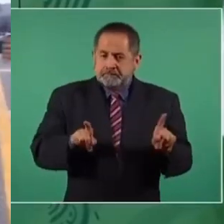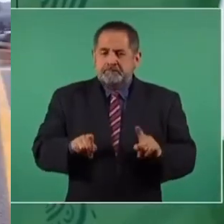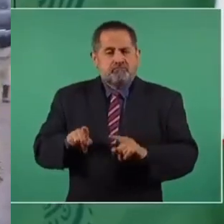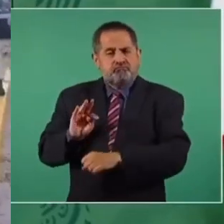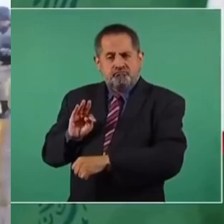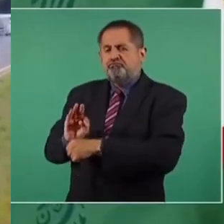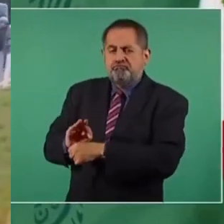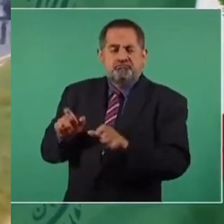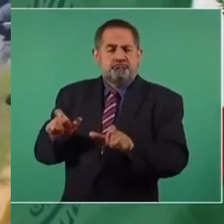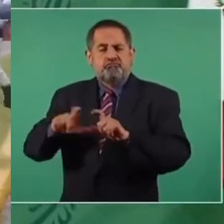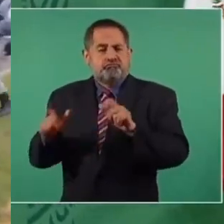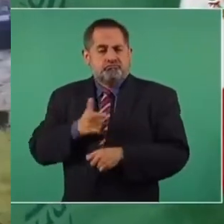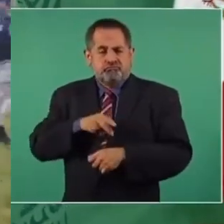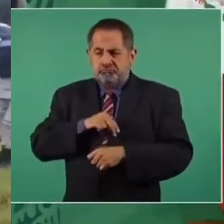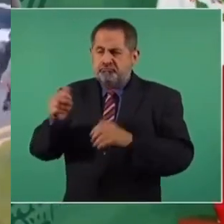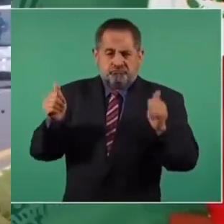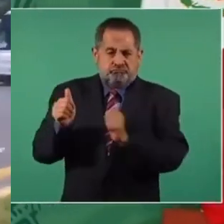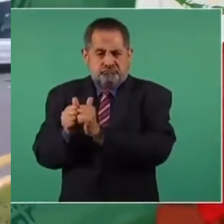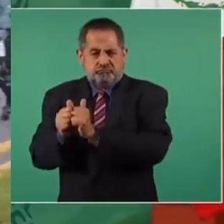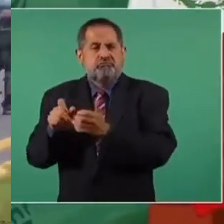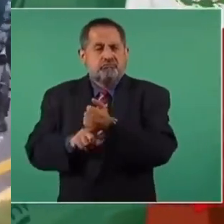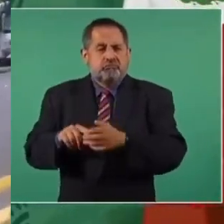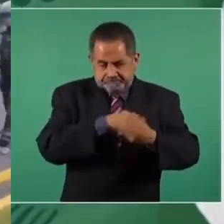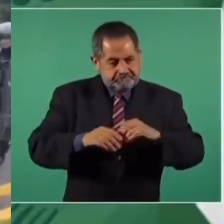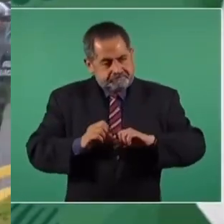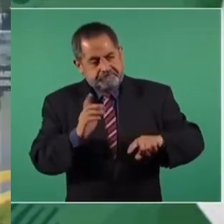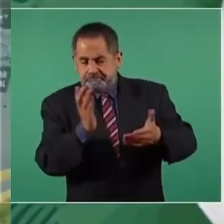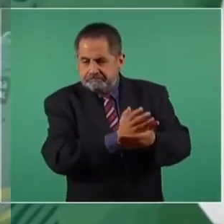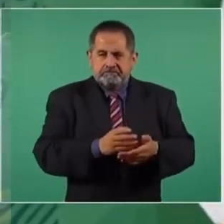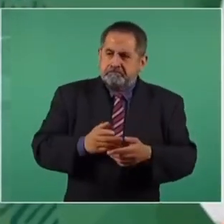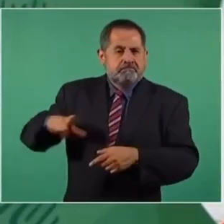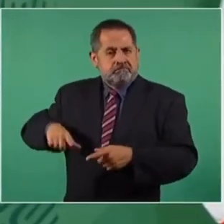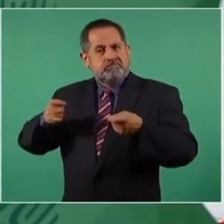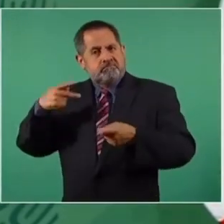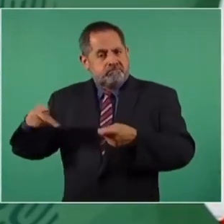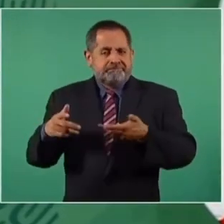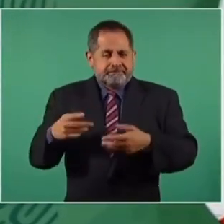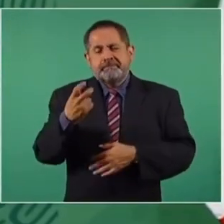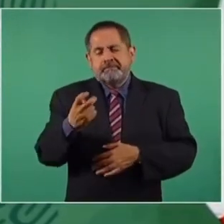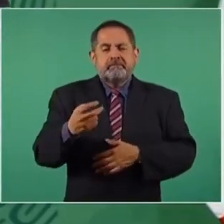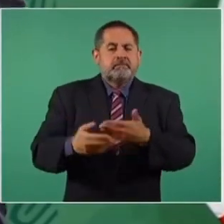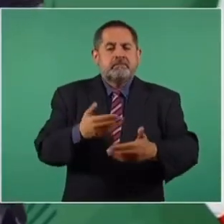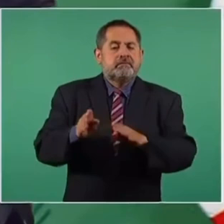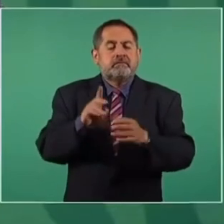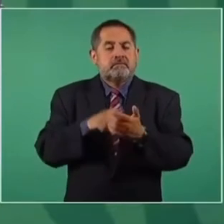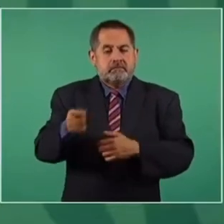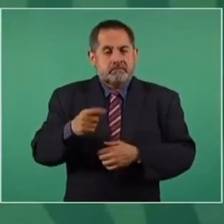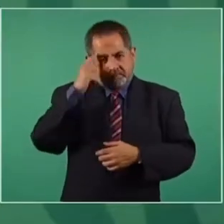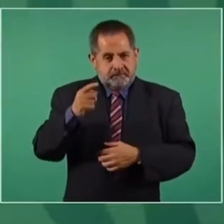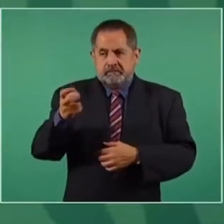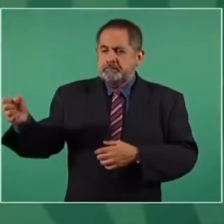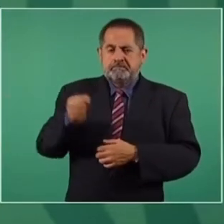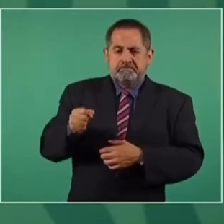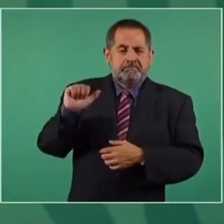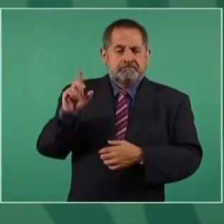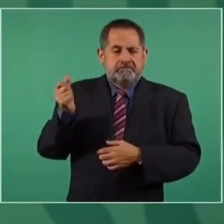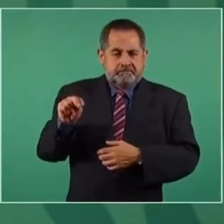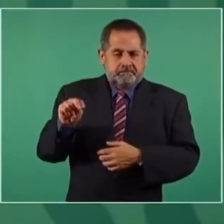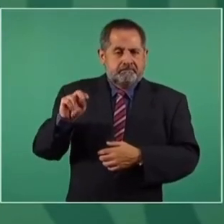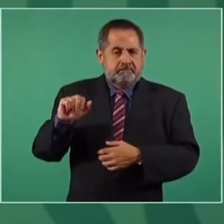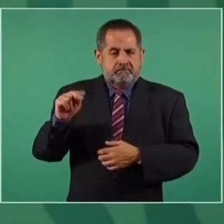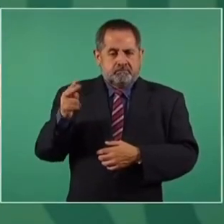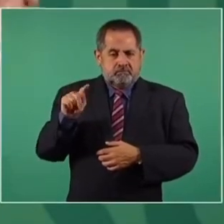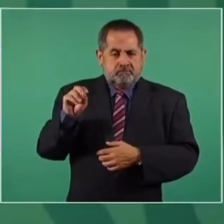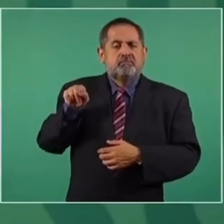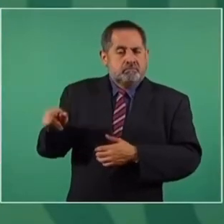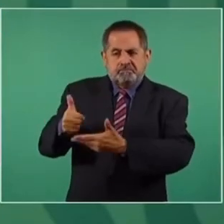suelta. Tenemos que la Guardia Nacional pase a formar parte de la Secretaría de la Defensa. Y para eso es la llegada de Adán Augusto, para ayudar,